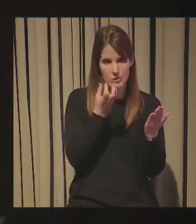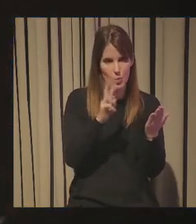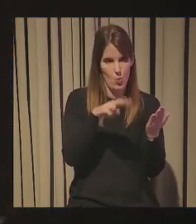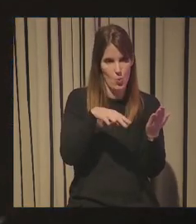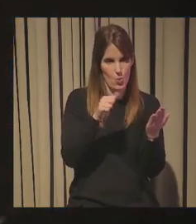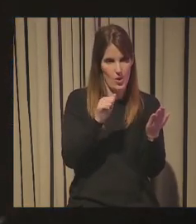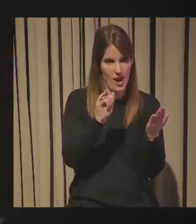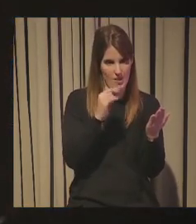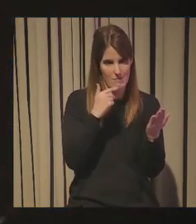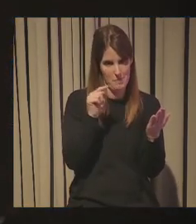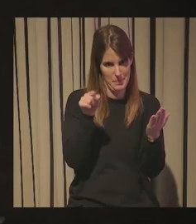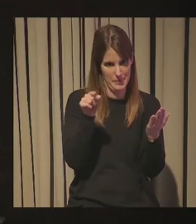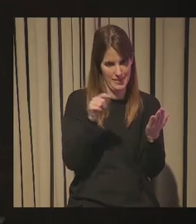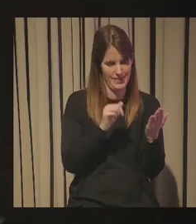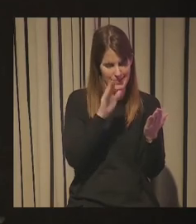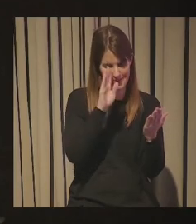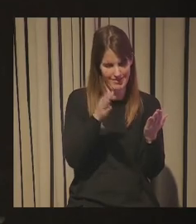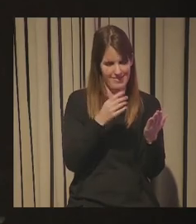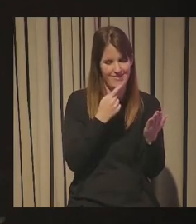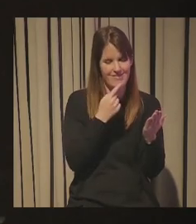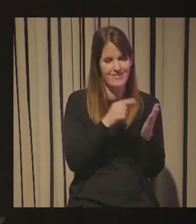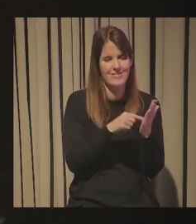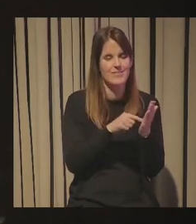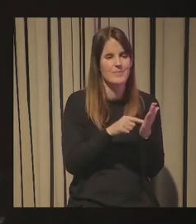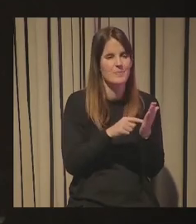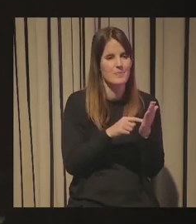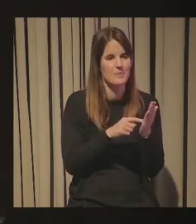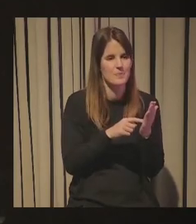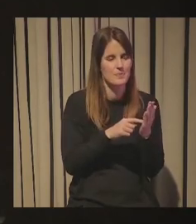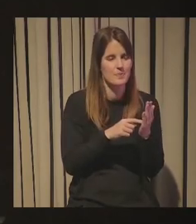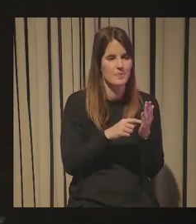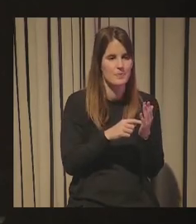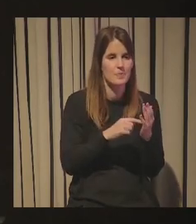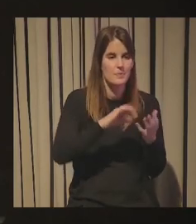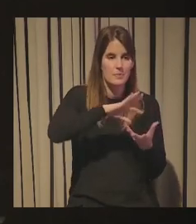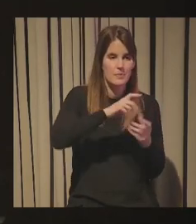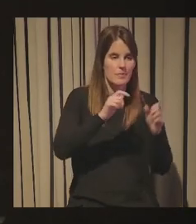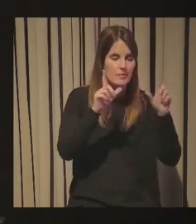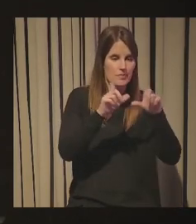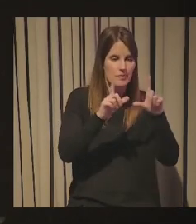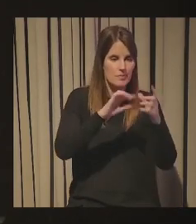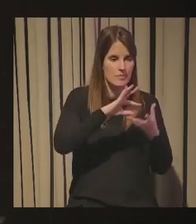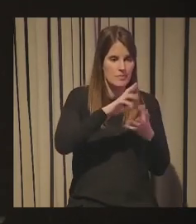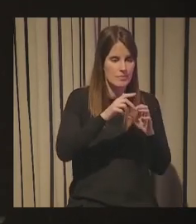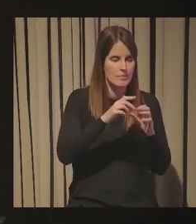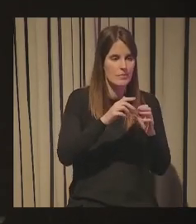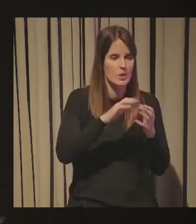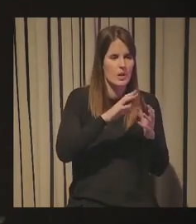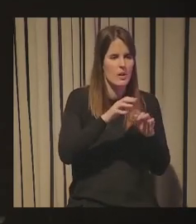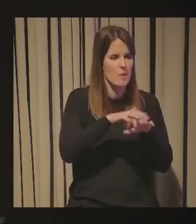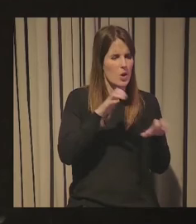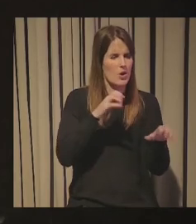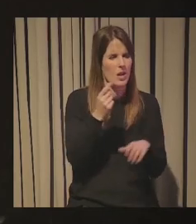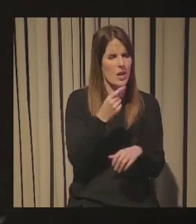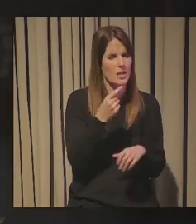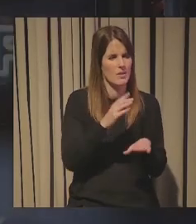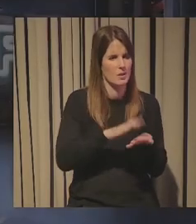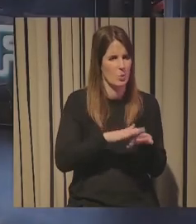va directamente para ti porque dice ¿por qué en los telediarios la mayoría de las noticias son negativas?